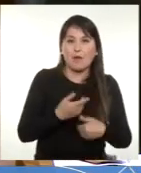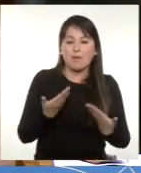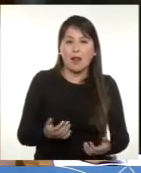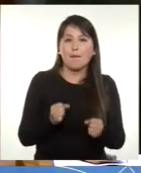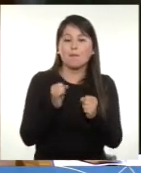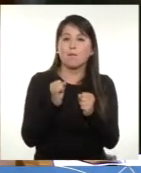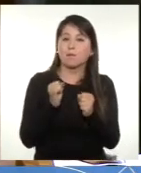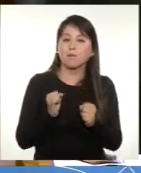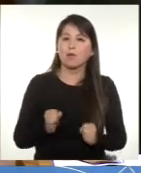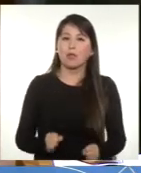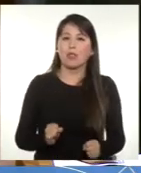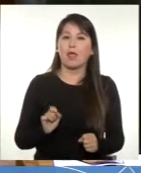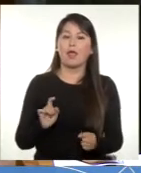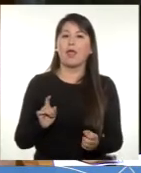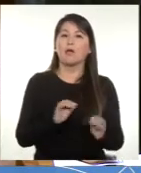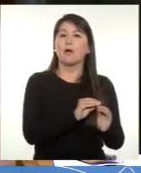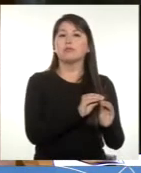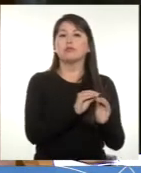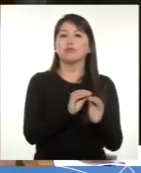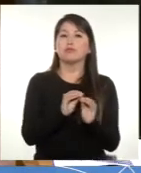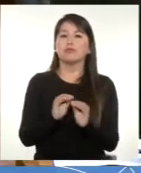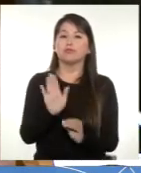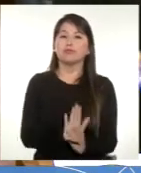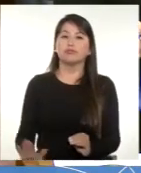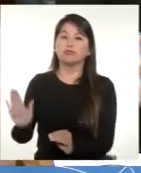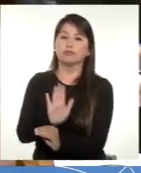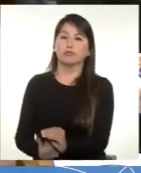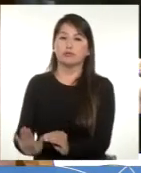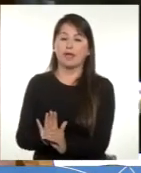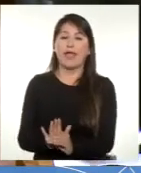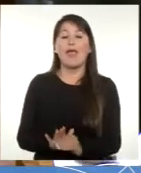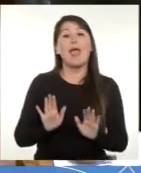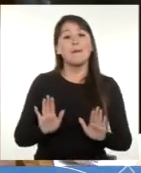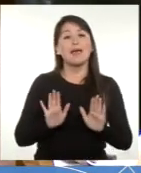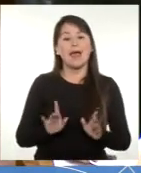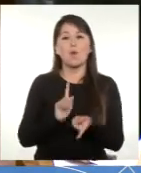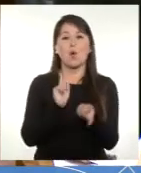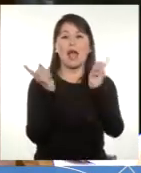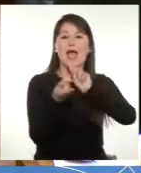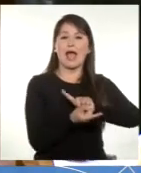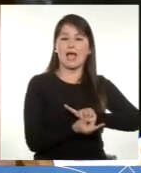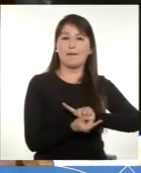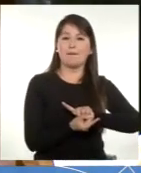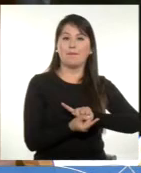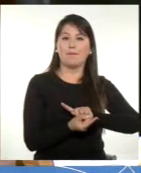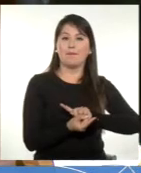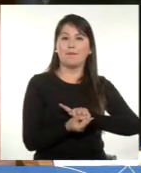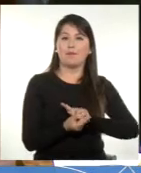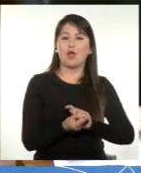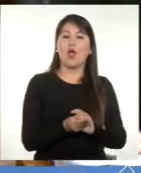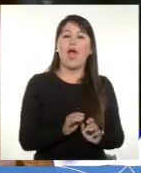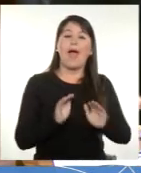evasión como lo que puede significar este proyecto de ley. Hubiéramos esperado una reforma pro pequeñas